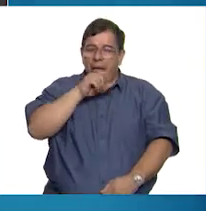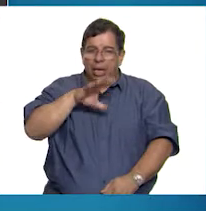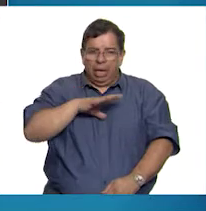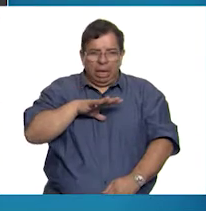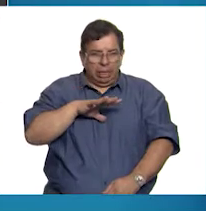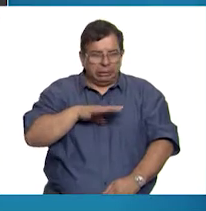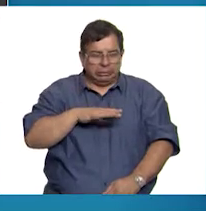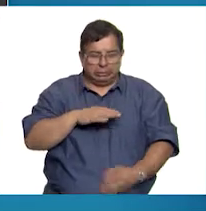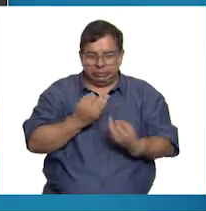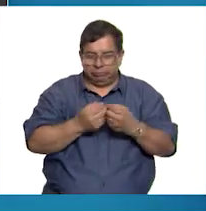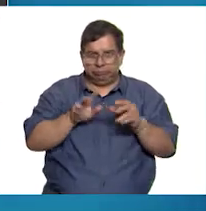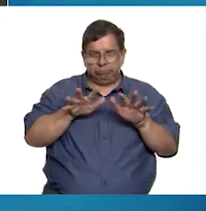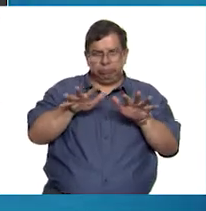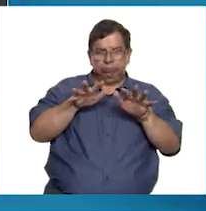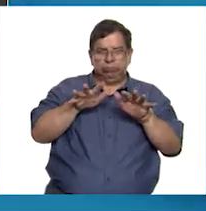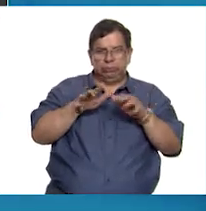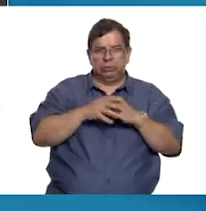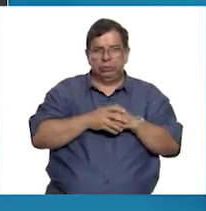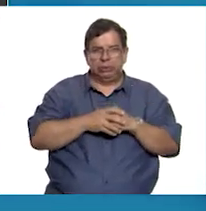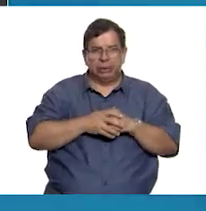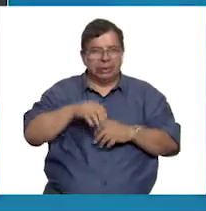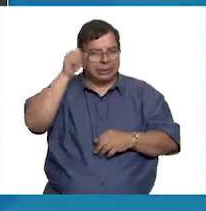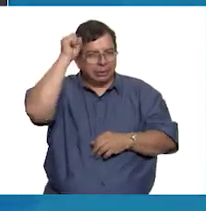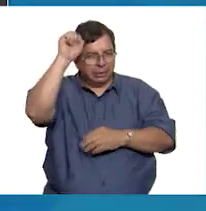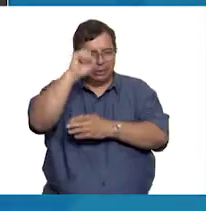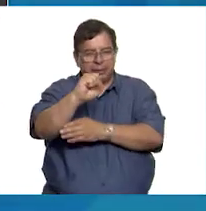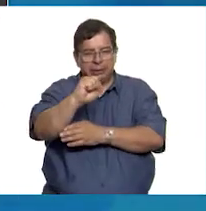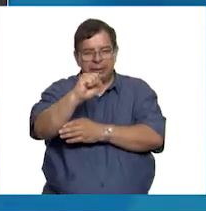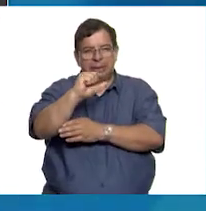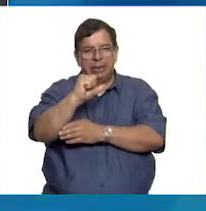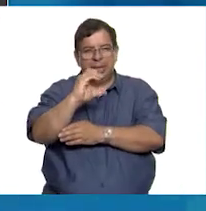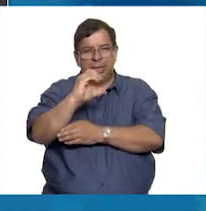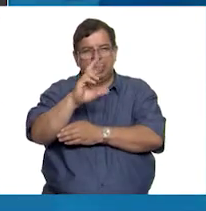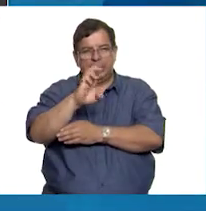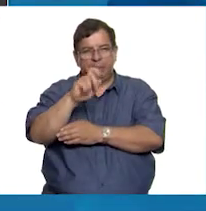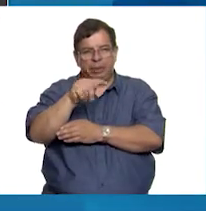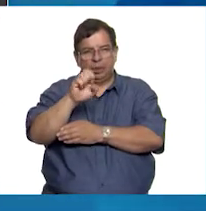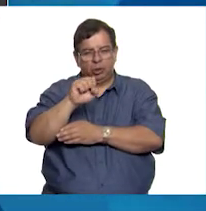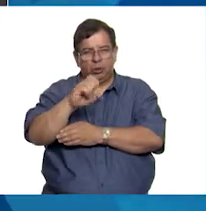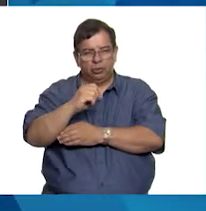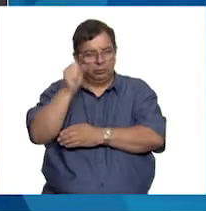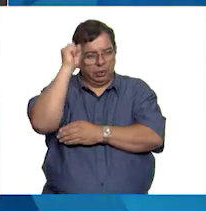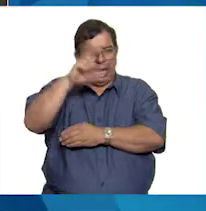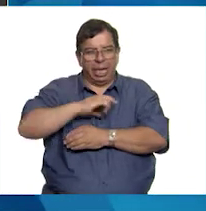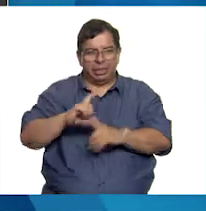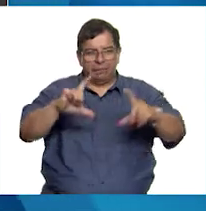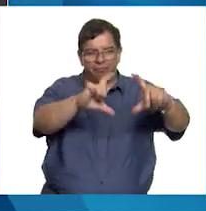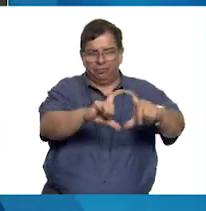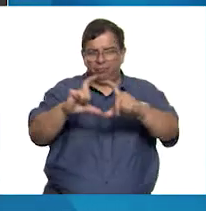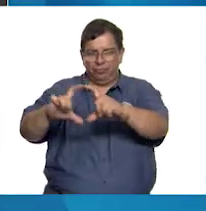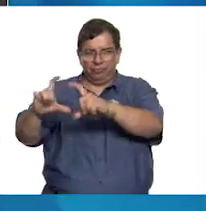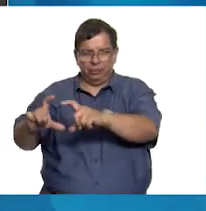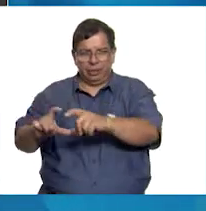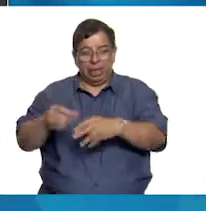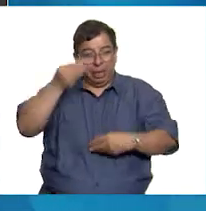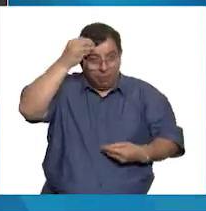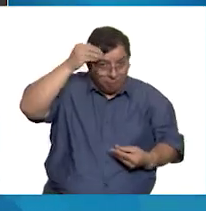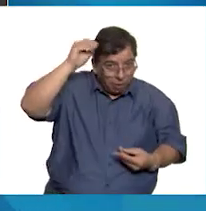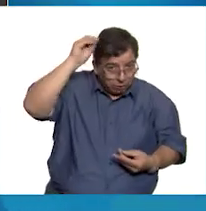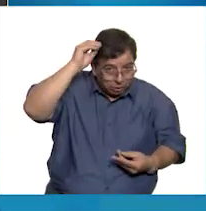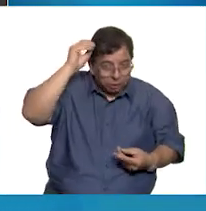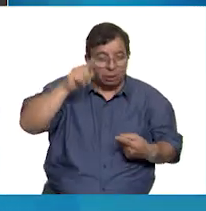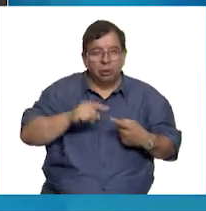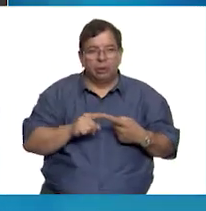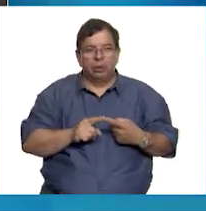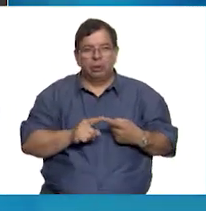significativo los sacramentos que encontramos en estos medallones. Por ejemplo, el bautismo, tenemos